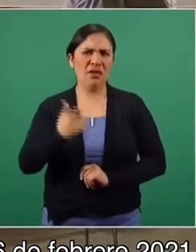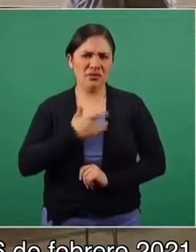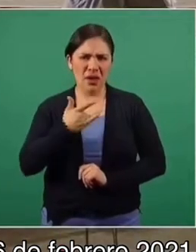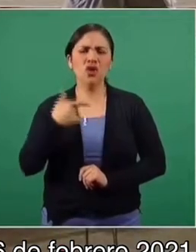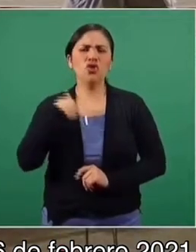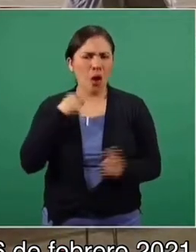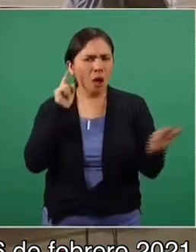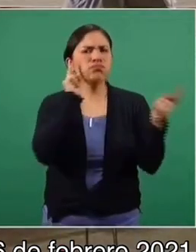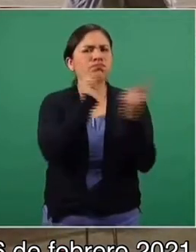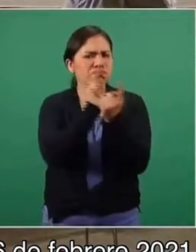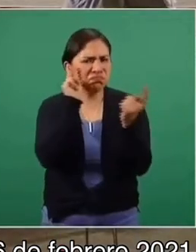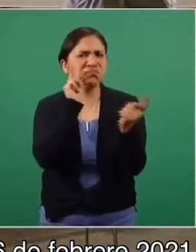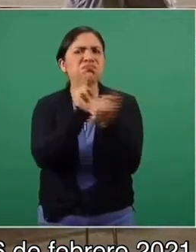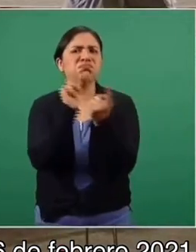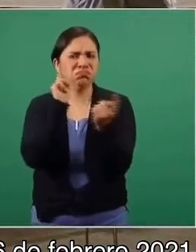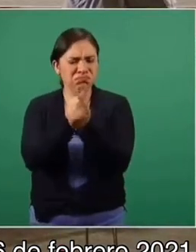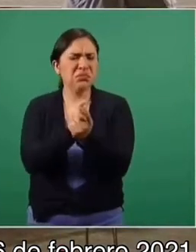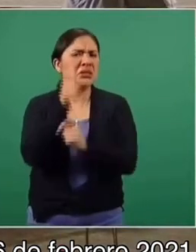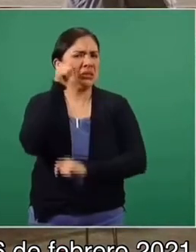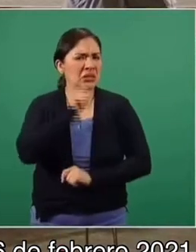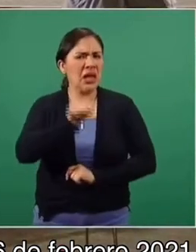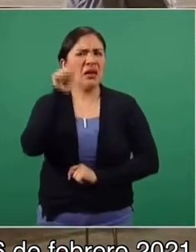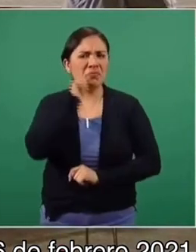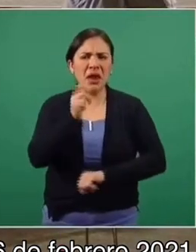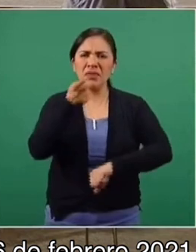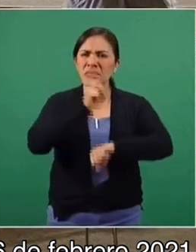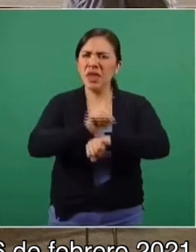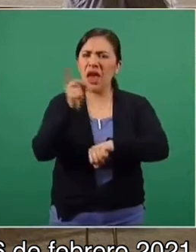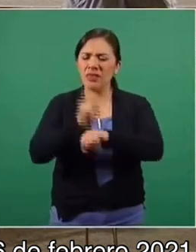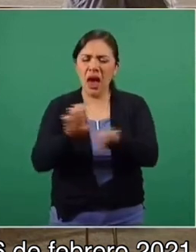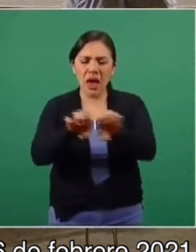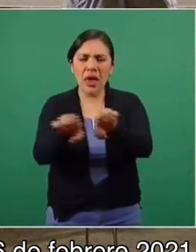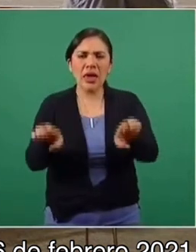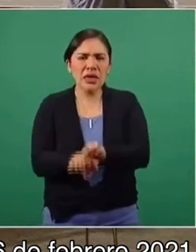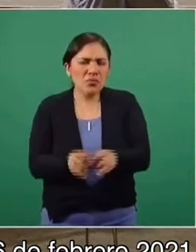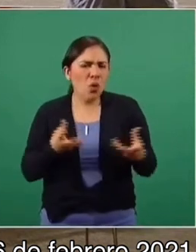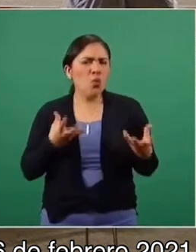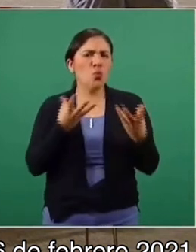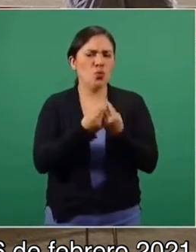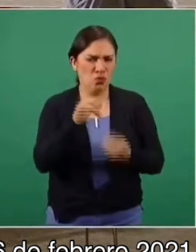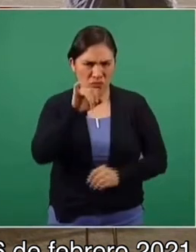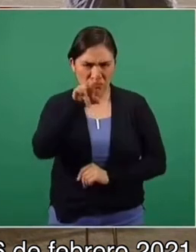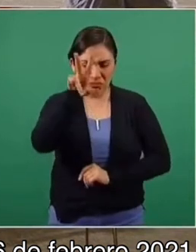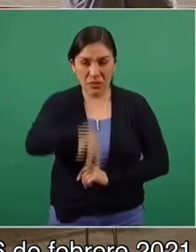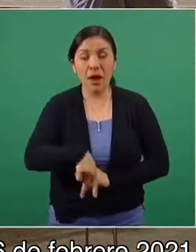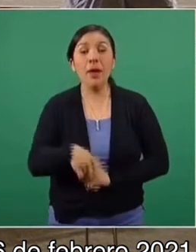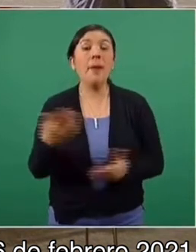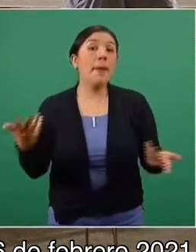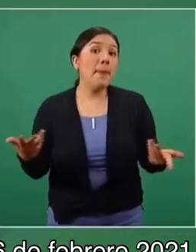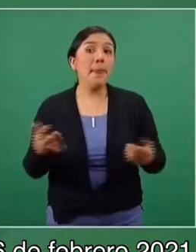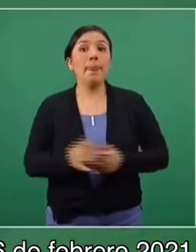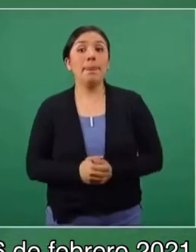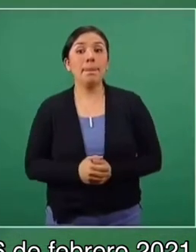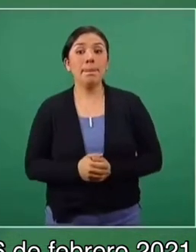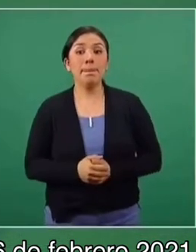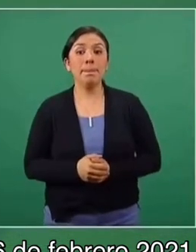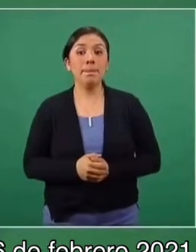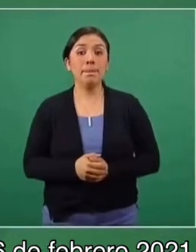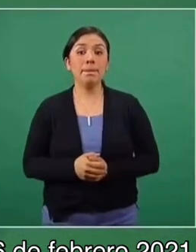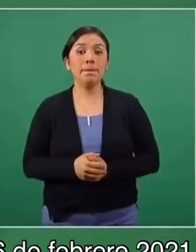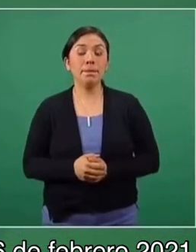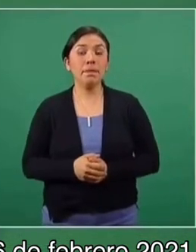en contacto directo, todo su equipo con él y saturando